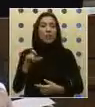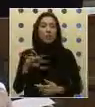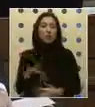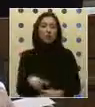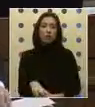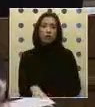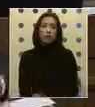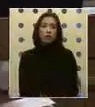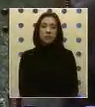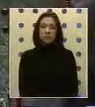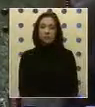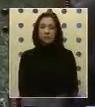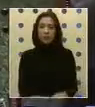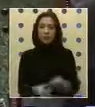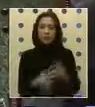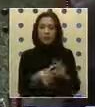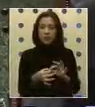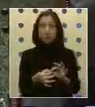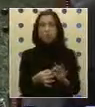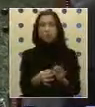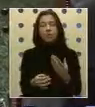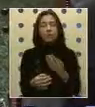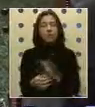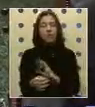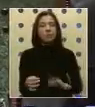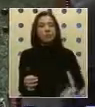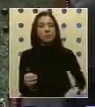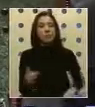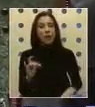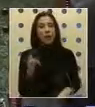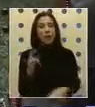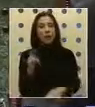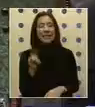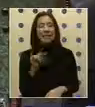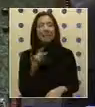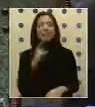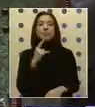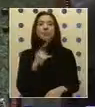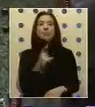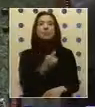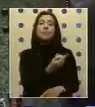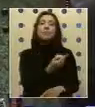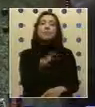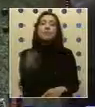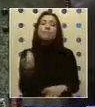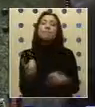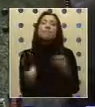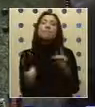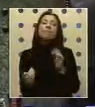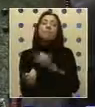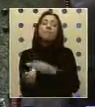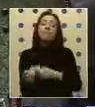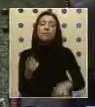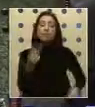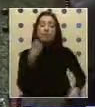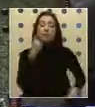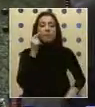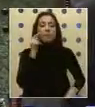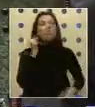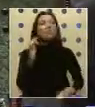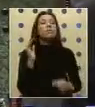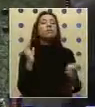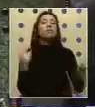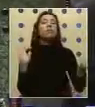señor Presidente. Muchas gracias, diputado de Orresti. Ofrezco la palabra a alguna diputada o a algún diputado que quiera hablar